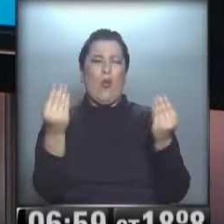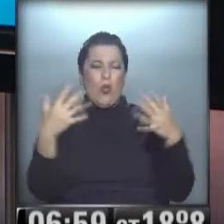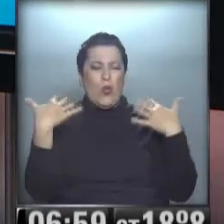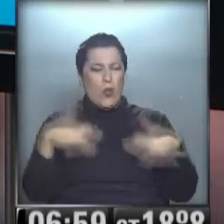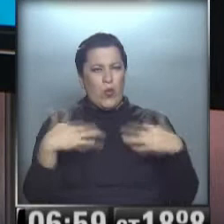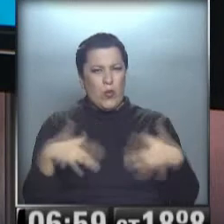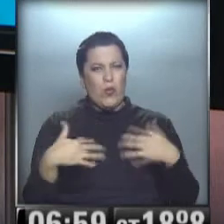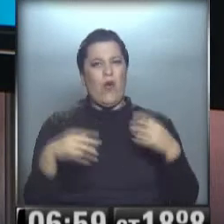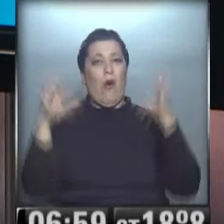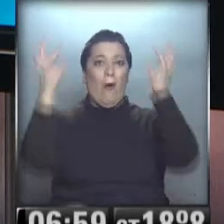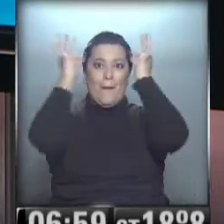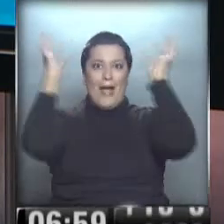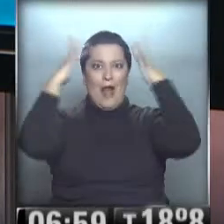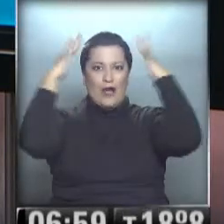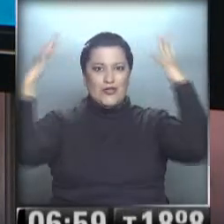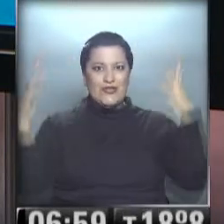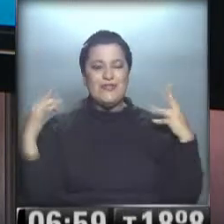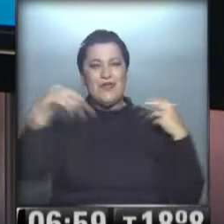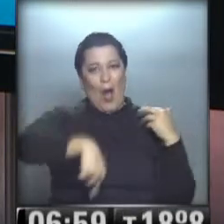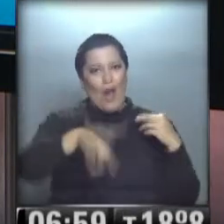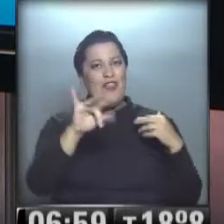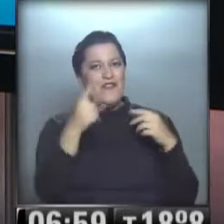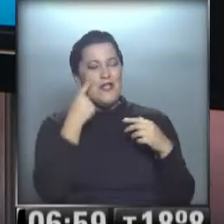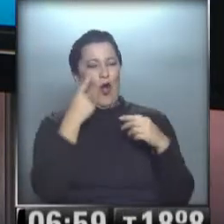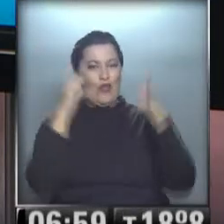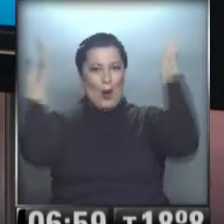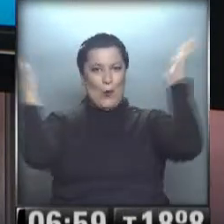Los pelos de Cari, los míos, uy, qué difícil de controlar.